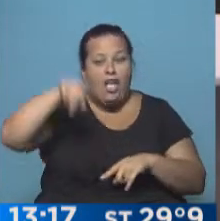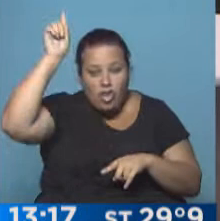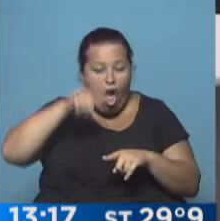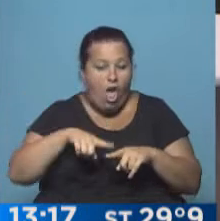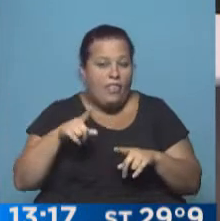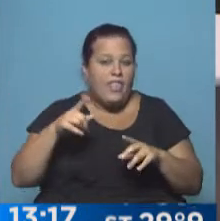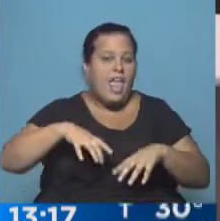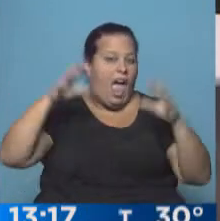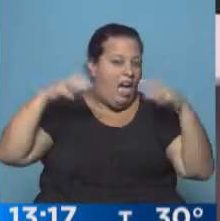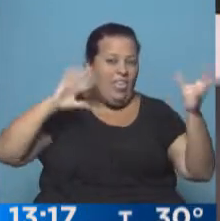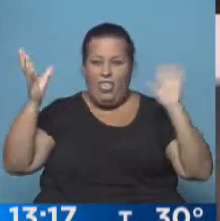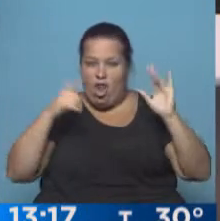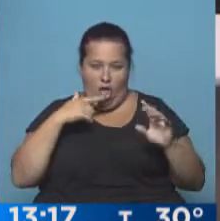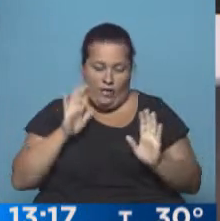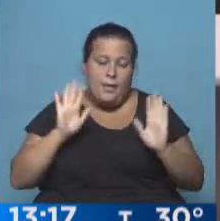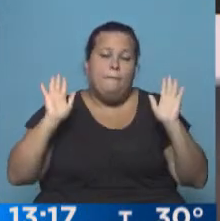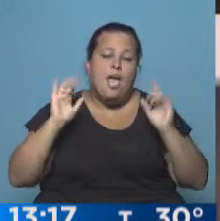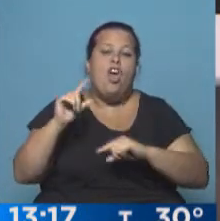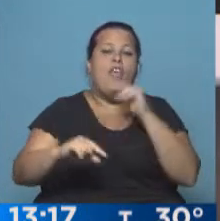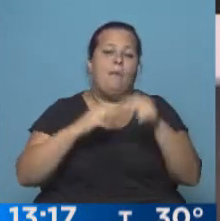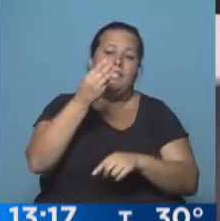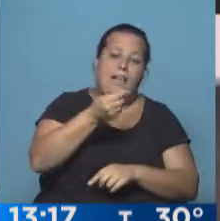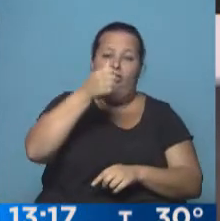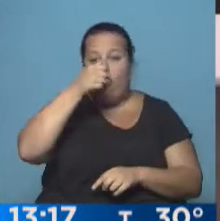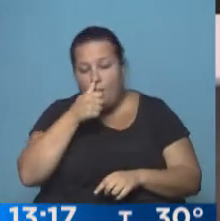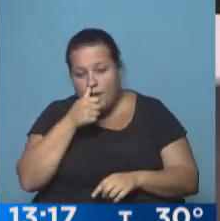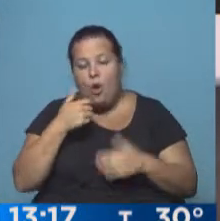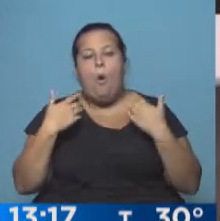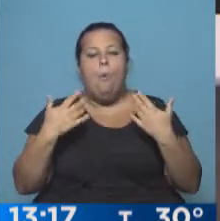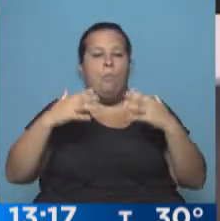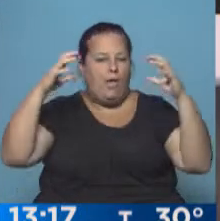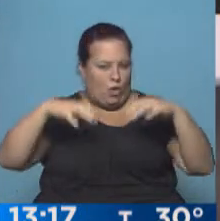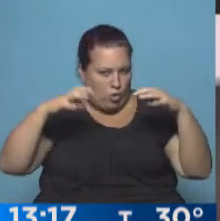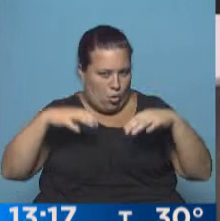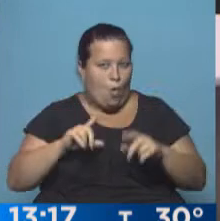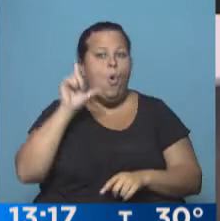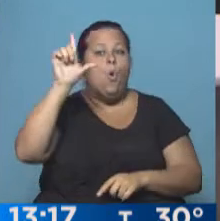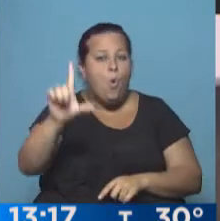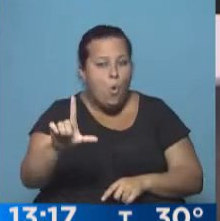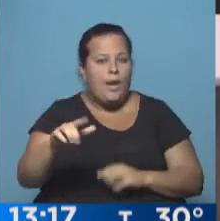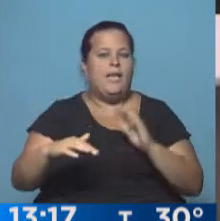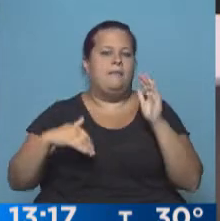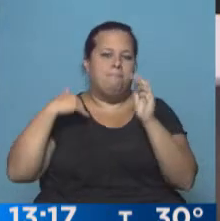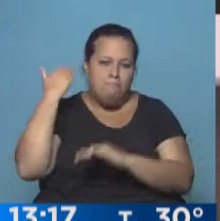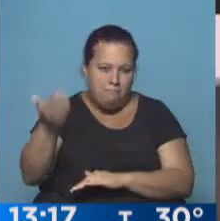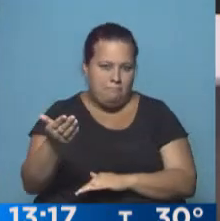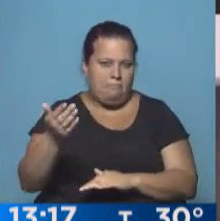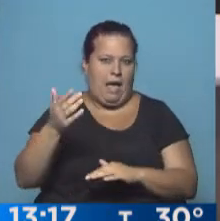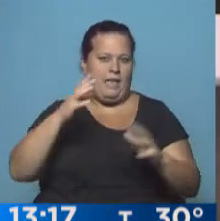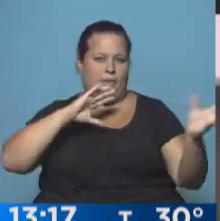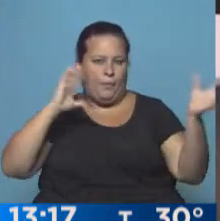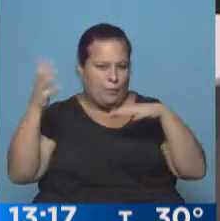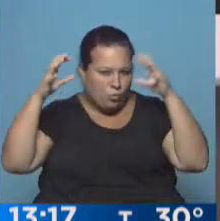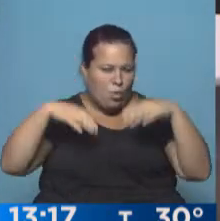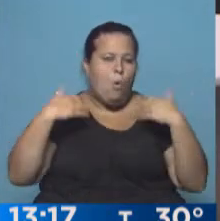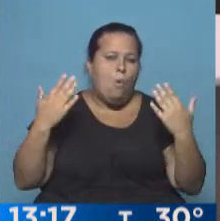horas, tengamos inestabilidad. Pero lentamente entre el sábado y el domingo la posibilidad de precipitaciones. El lunes aumenta la intensidad de los fenómenos.